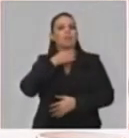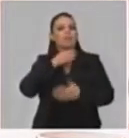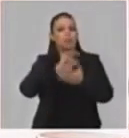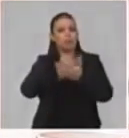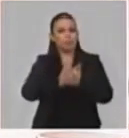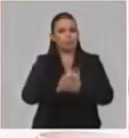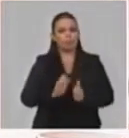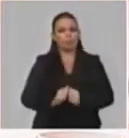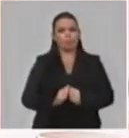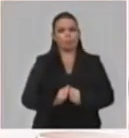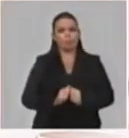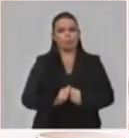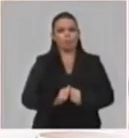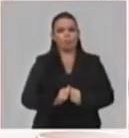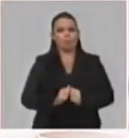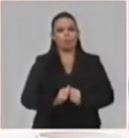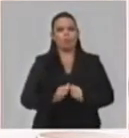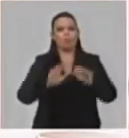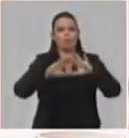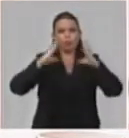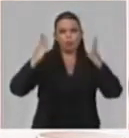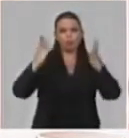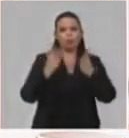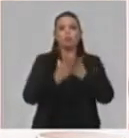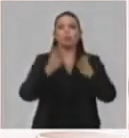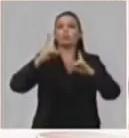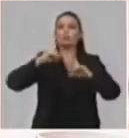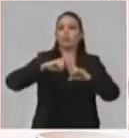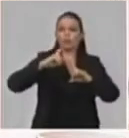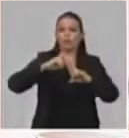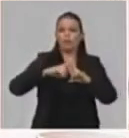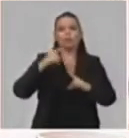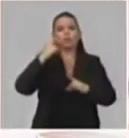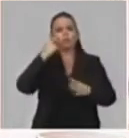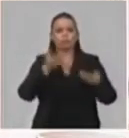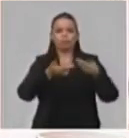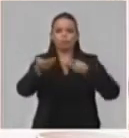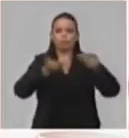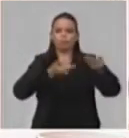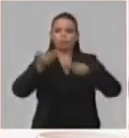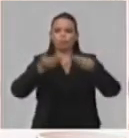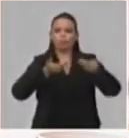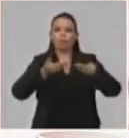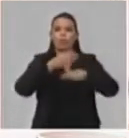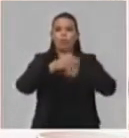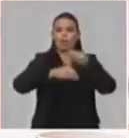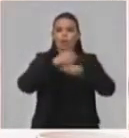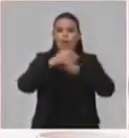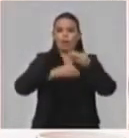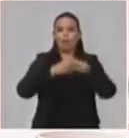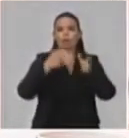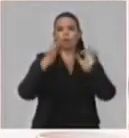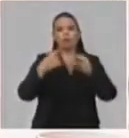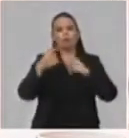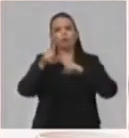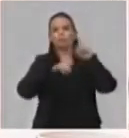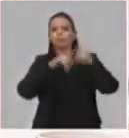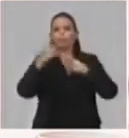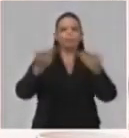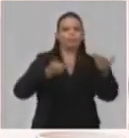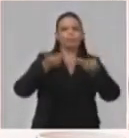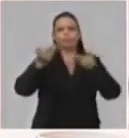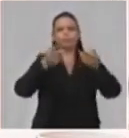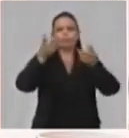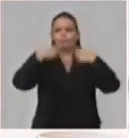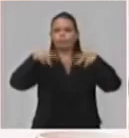con nuestros sindicatos. decir, que también hemos sometido estos cambios, estas adecuaciones que se han hecho a la valoración de